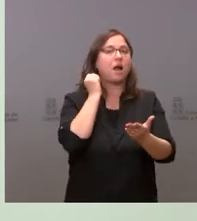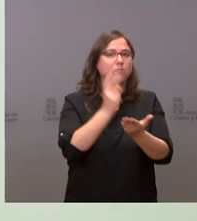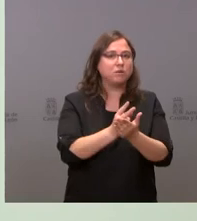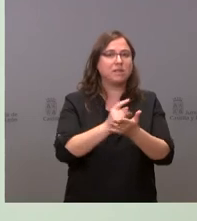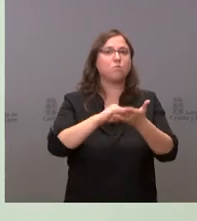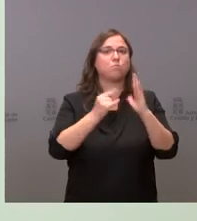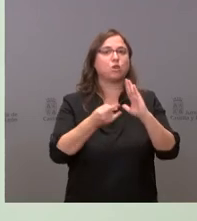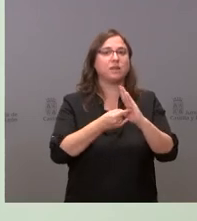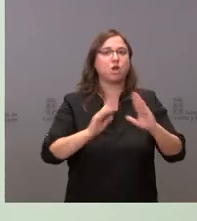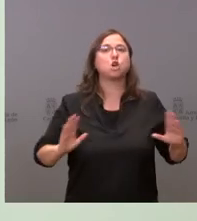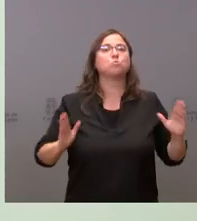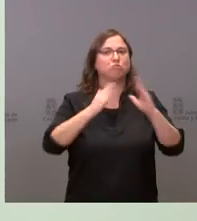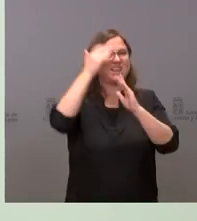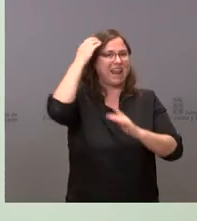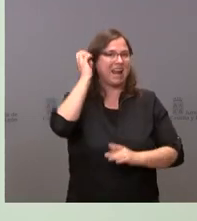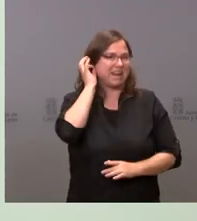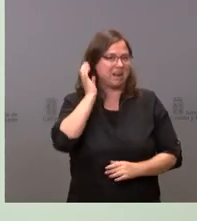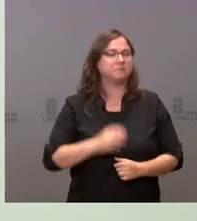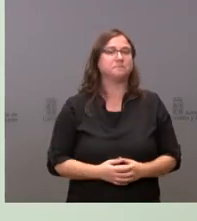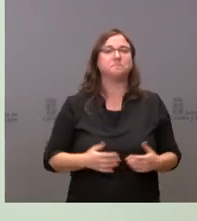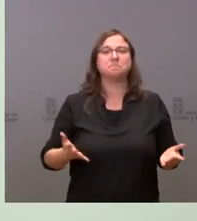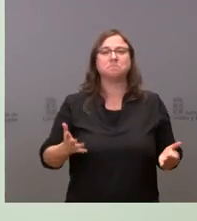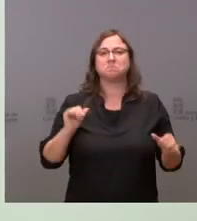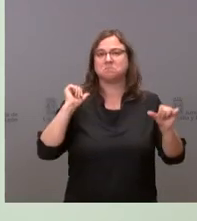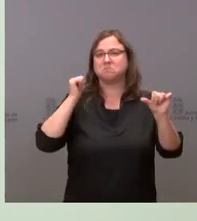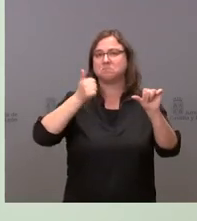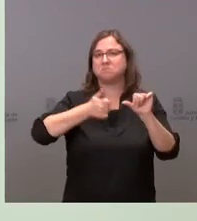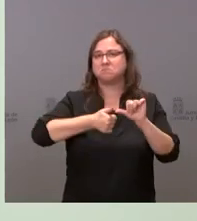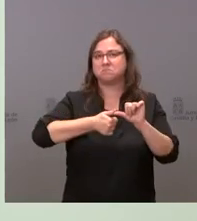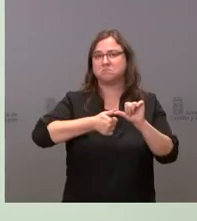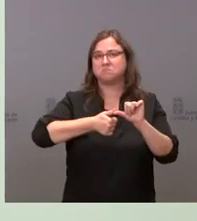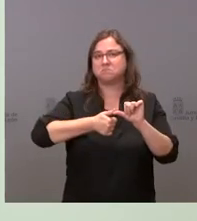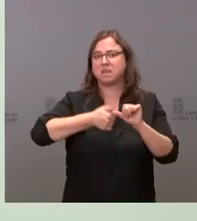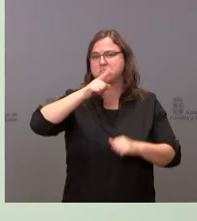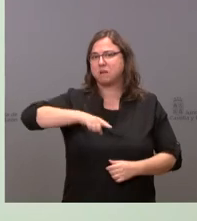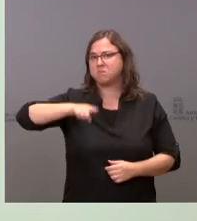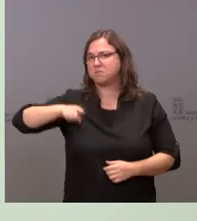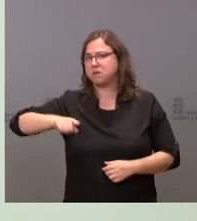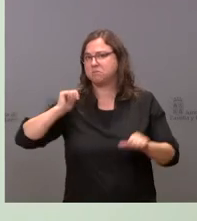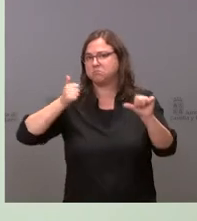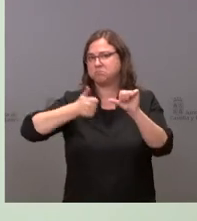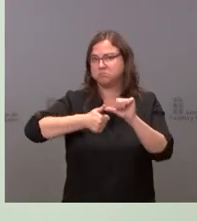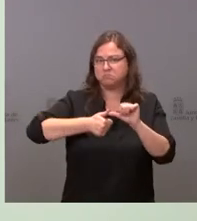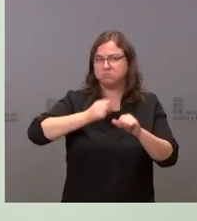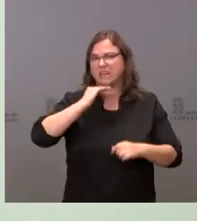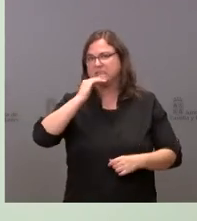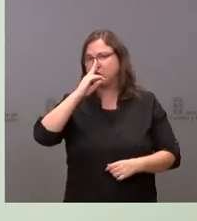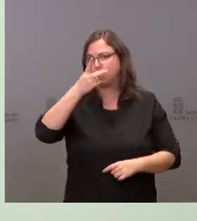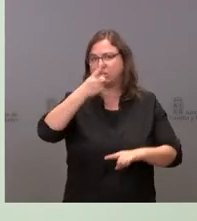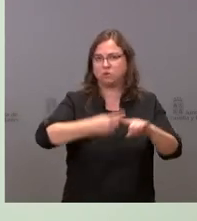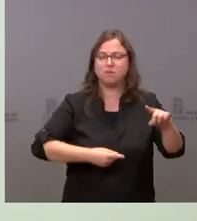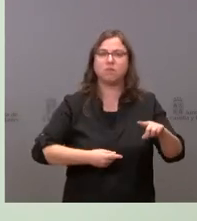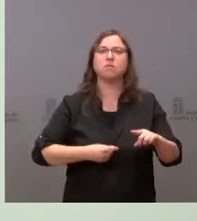el proyecto de Monte la Reina durante todos estos meses dos años casi y medio yo